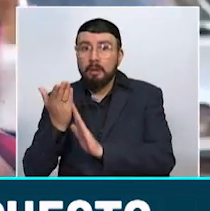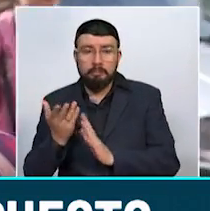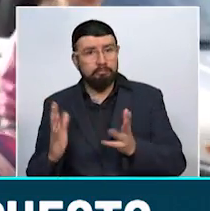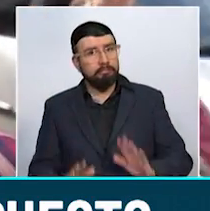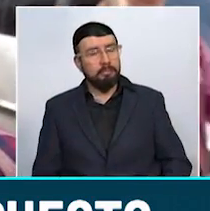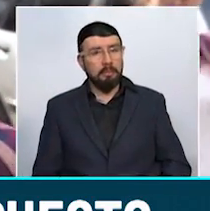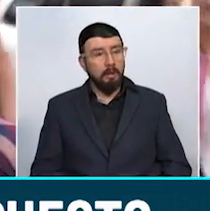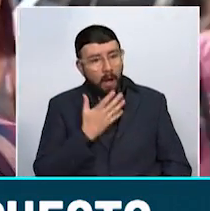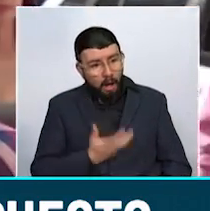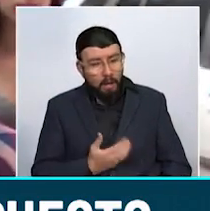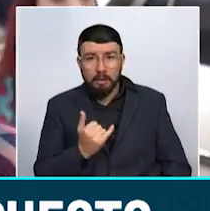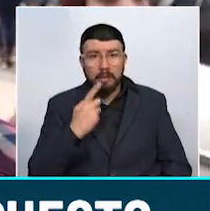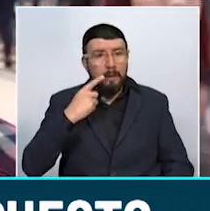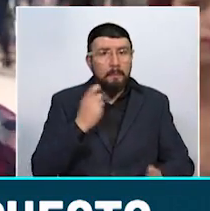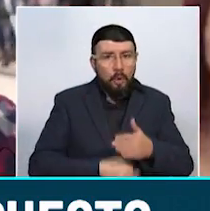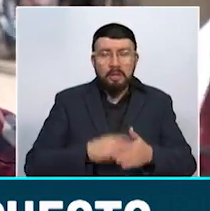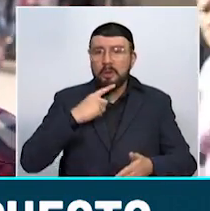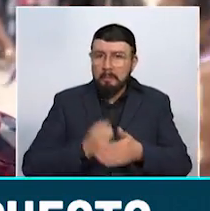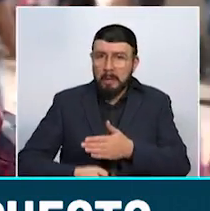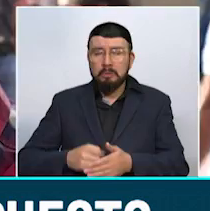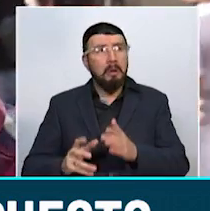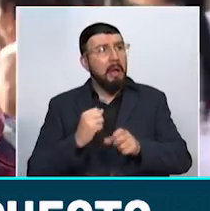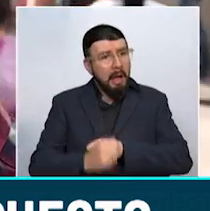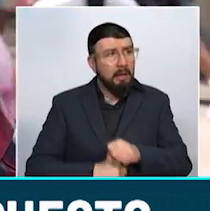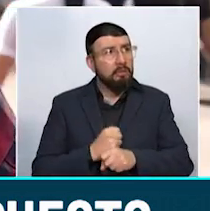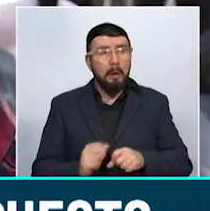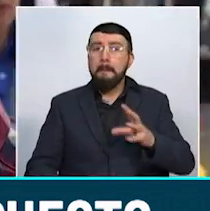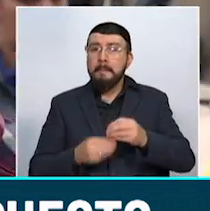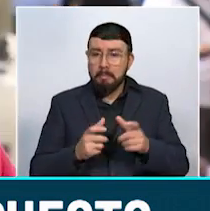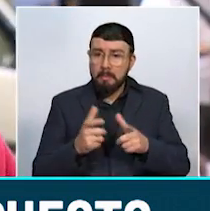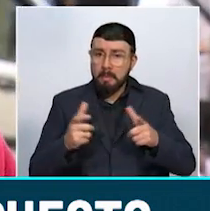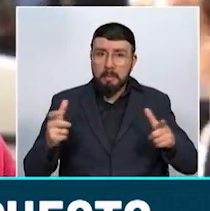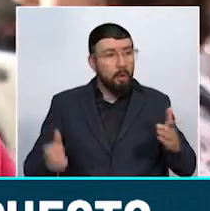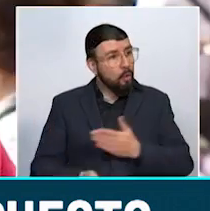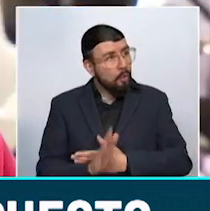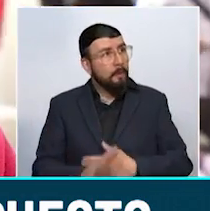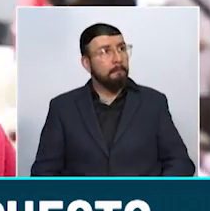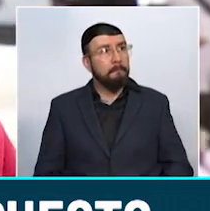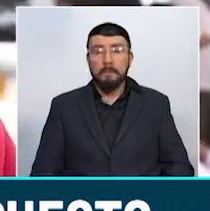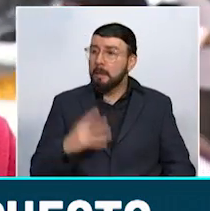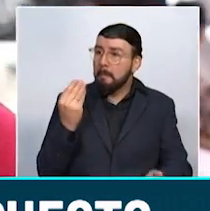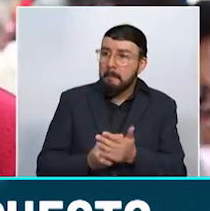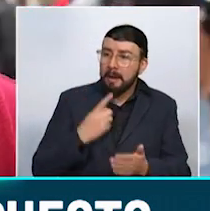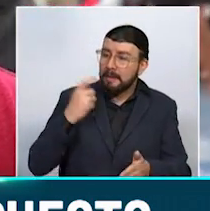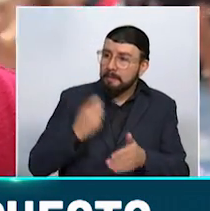aterrado, impuestos tras impuestos todo el año y van a seguir sacándonos más. Que pagar impuestos para